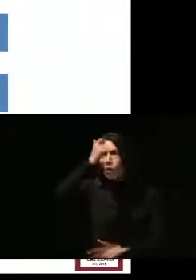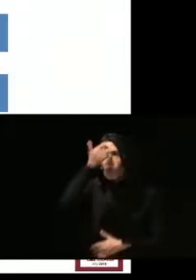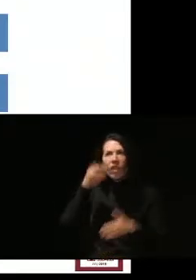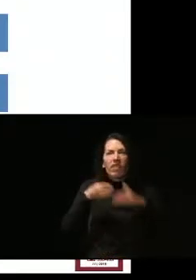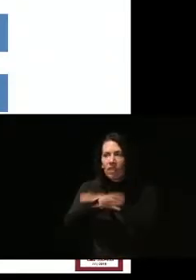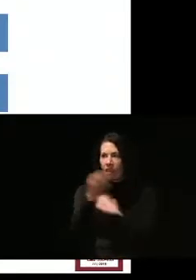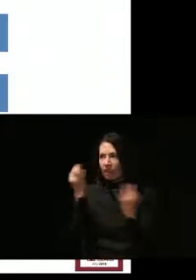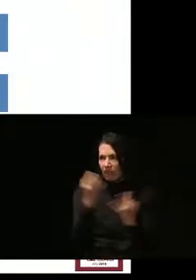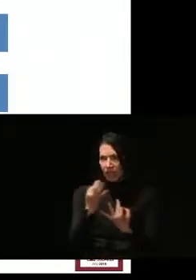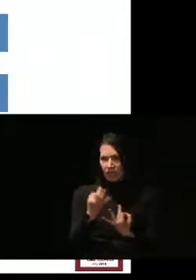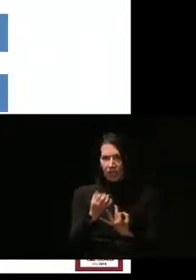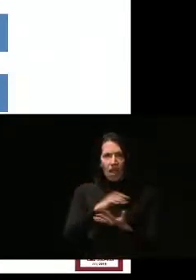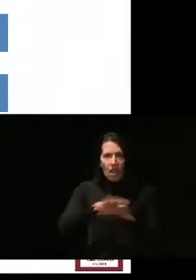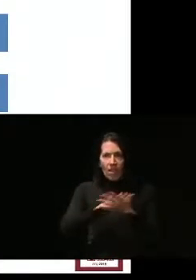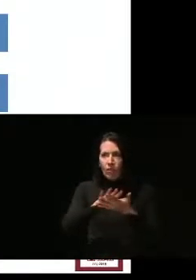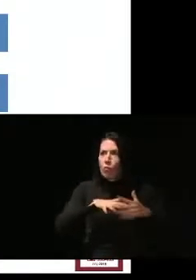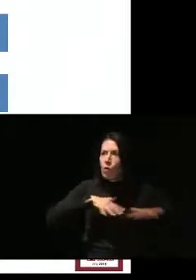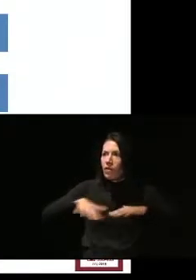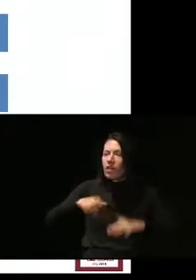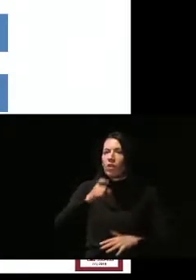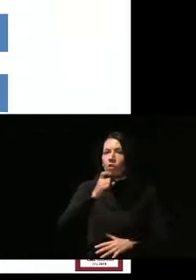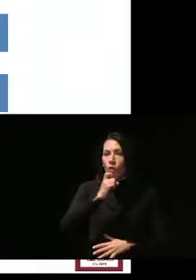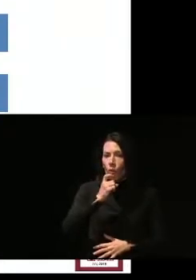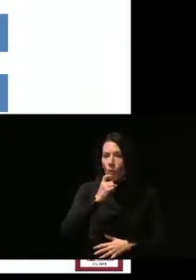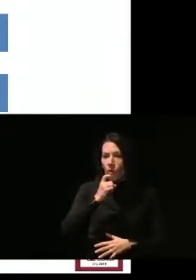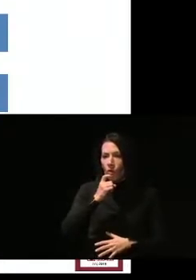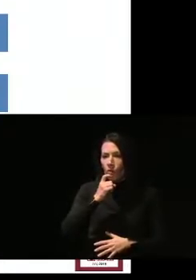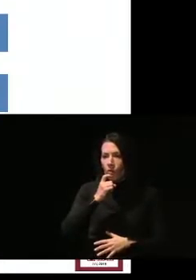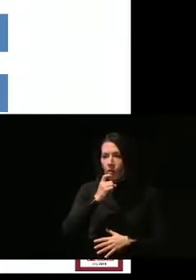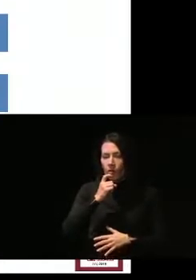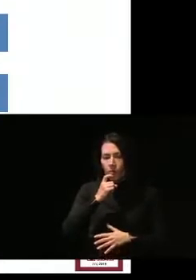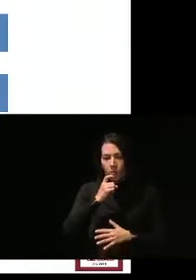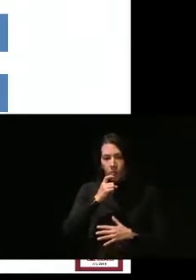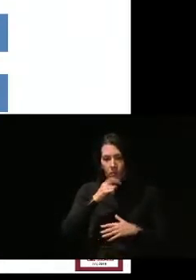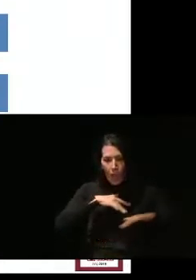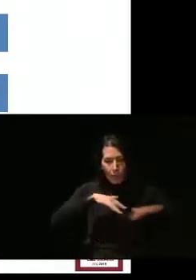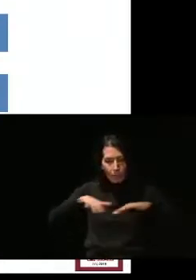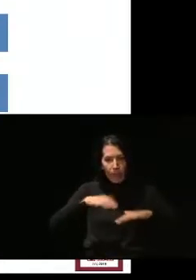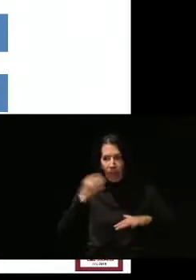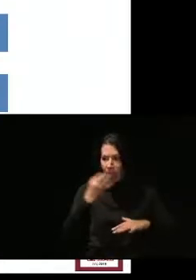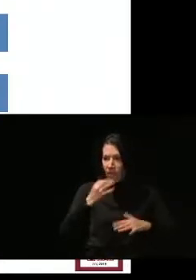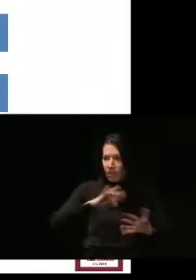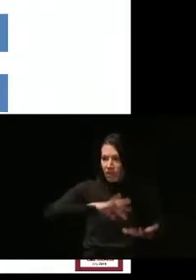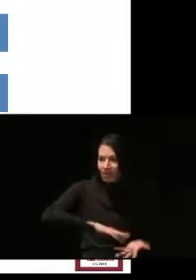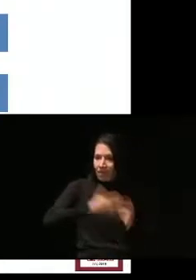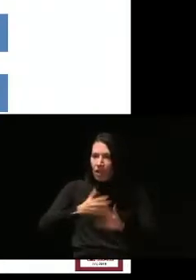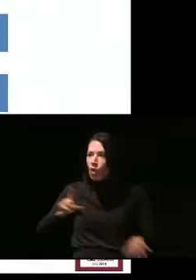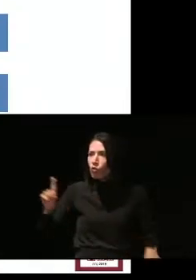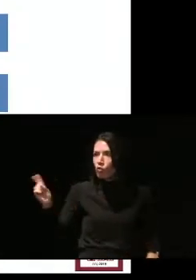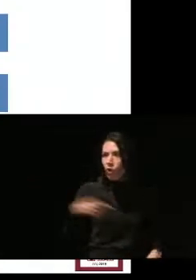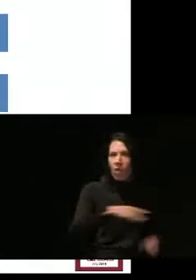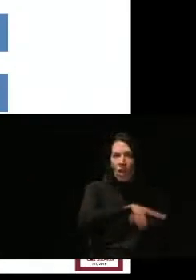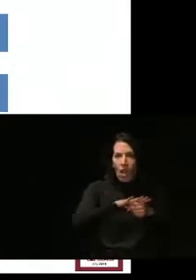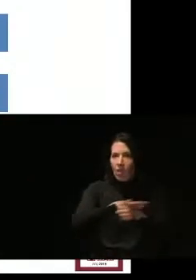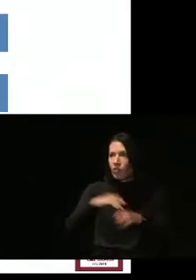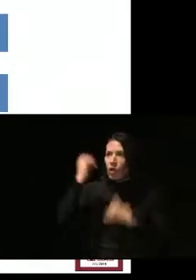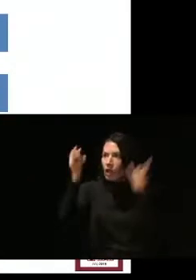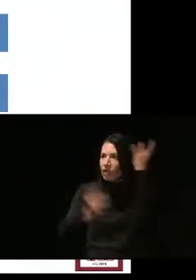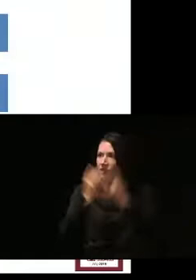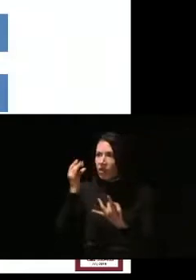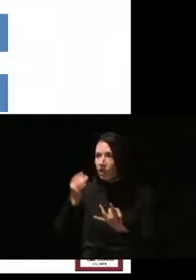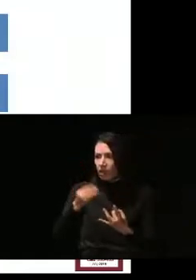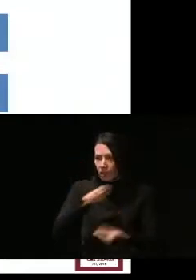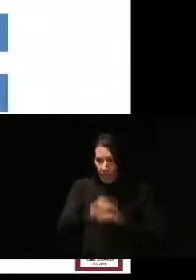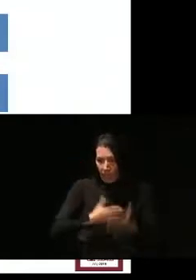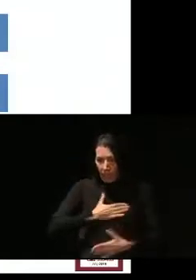en cuanto a movilidad y cómo ello se tenía que materializar en todos los ámbitos y actividades que realiza